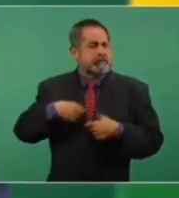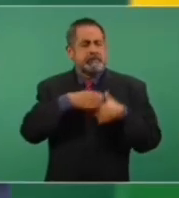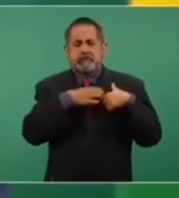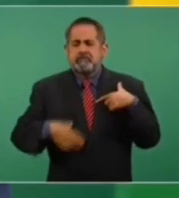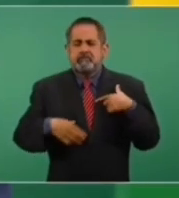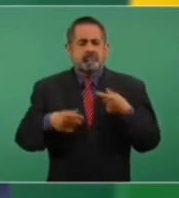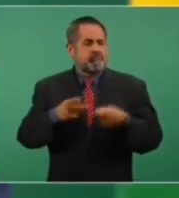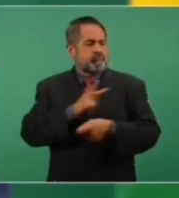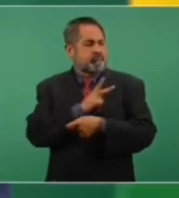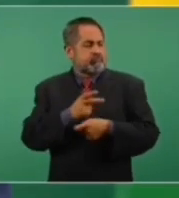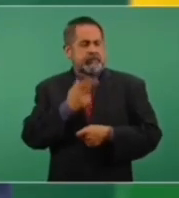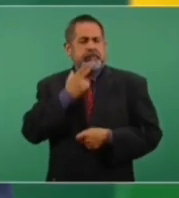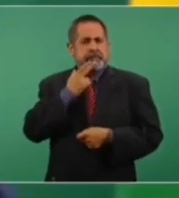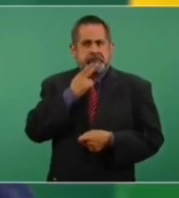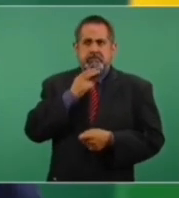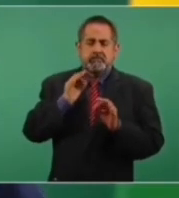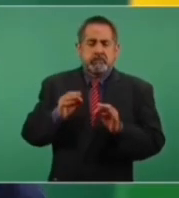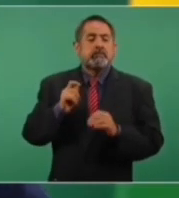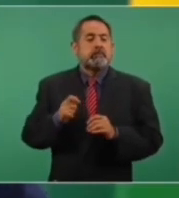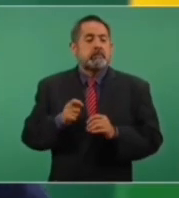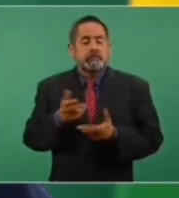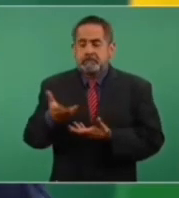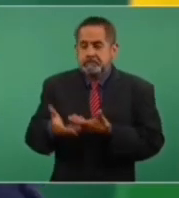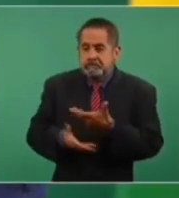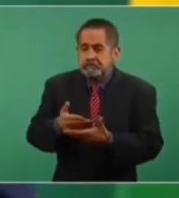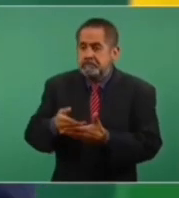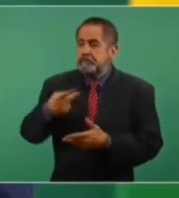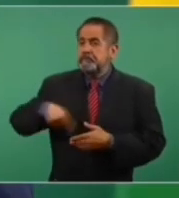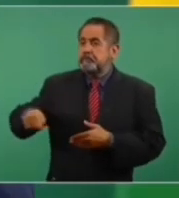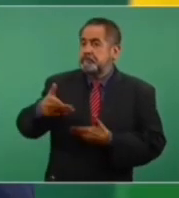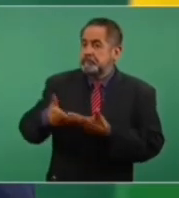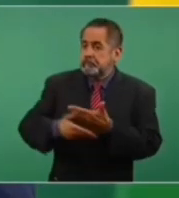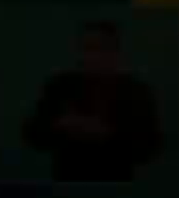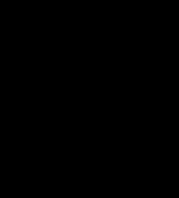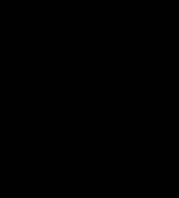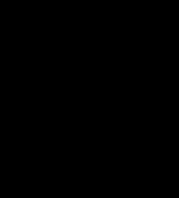y se convierte en virtud cuando se pone al servicio de los demás.